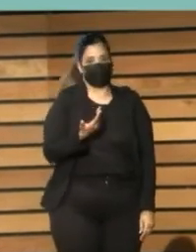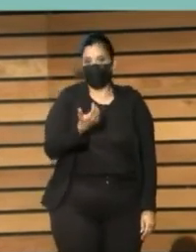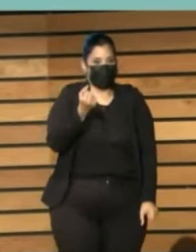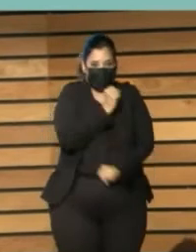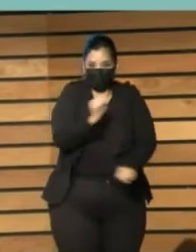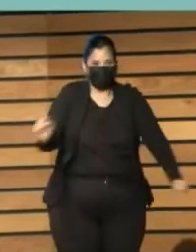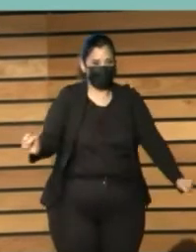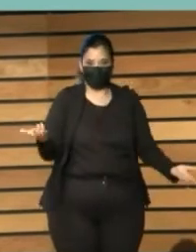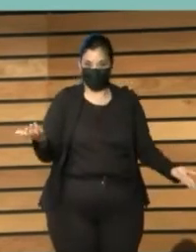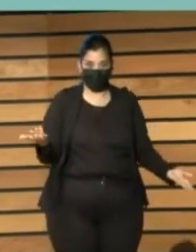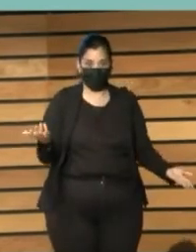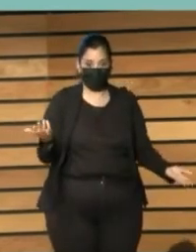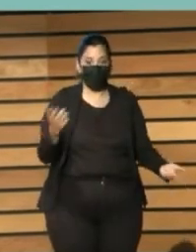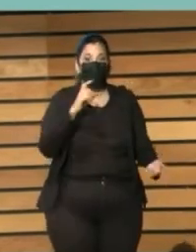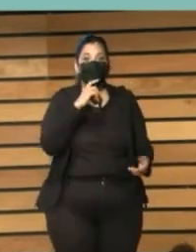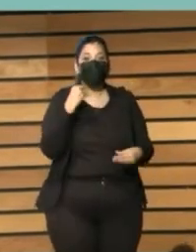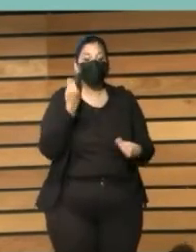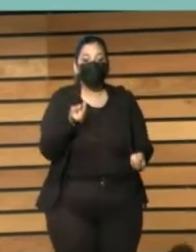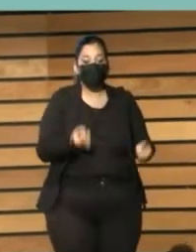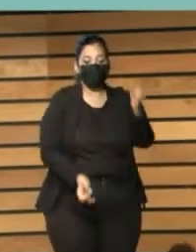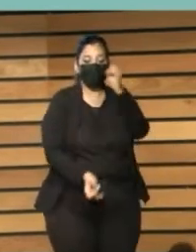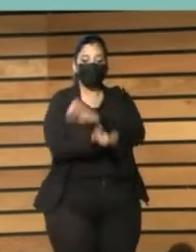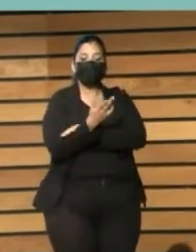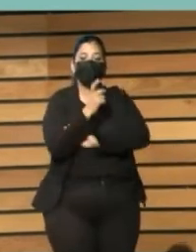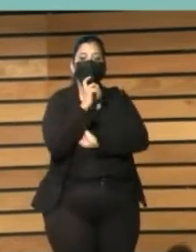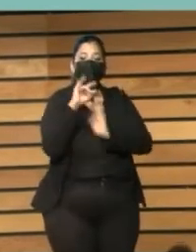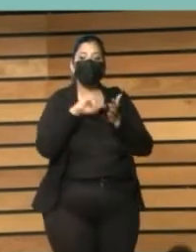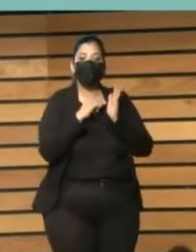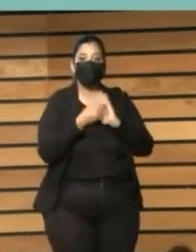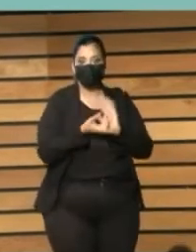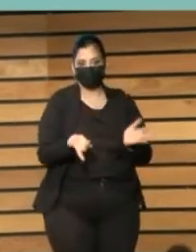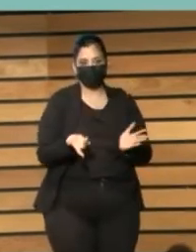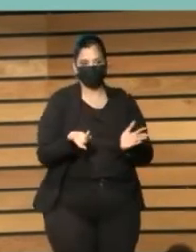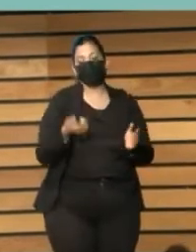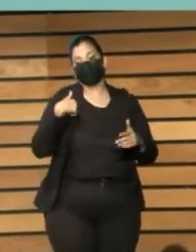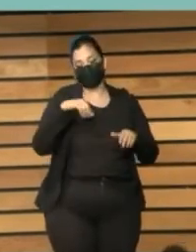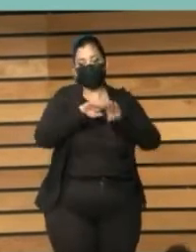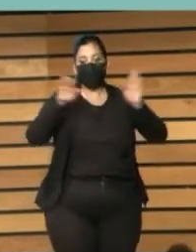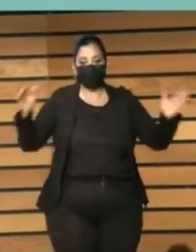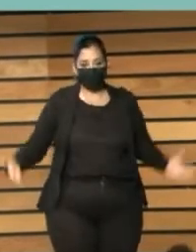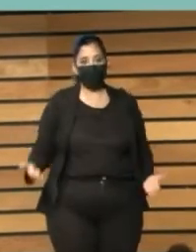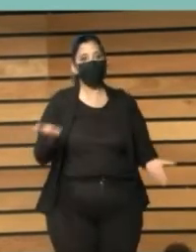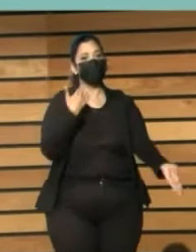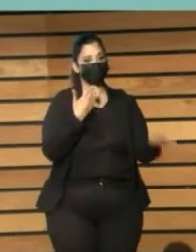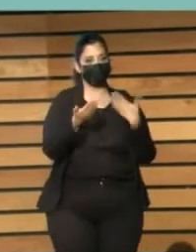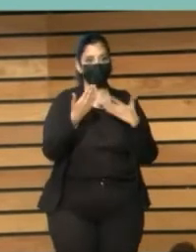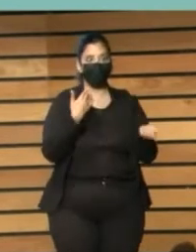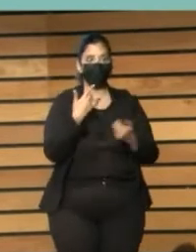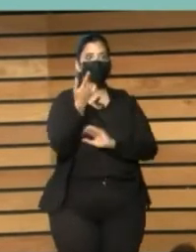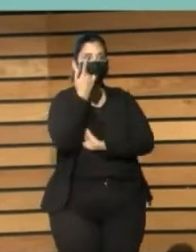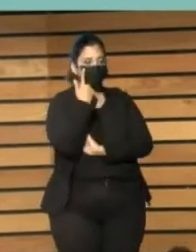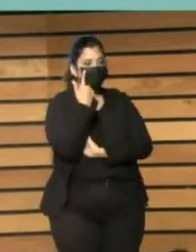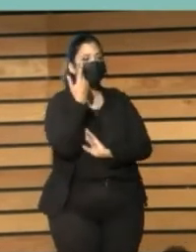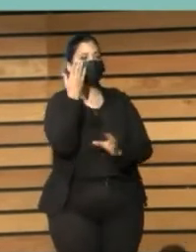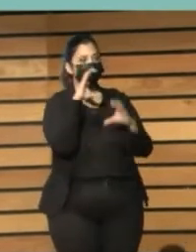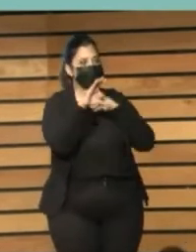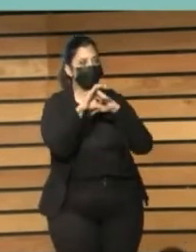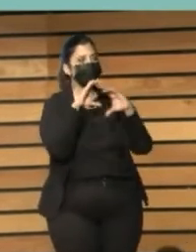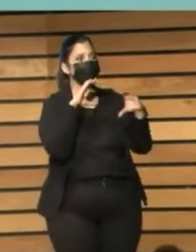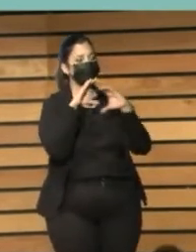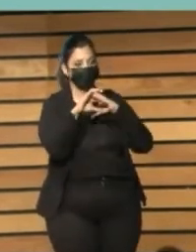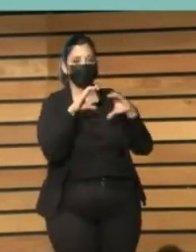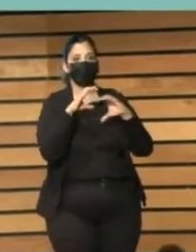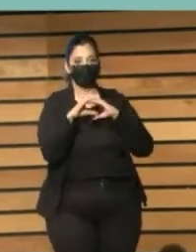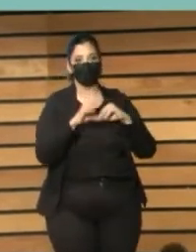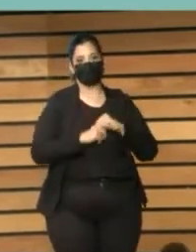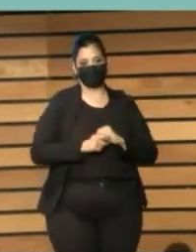y este proyecto surgió en la mesa técnica del plan de denominación del barrio que os he comentado. Luego, los jóvenes